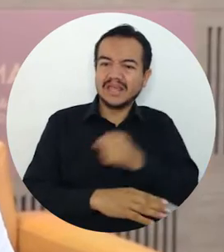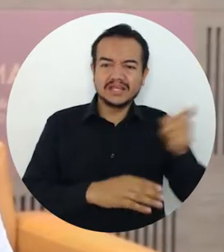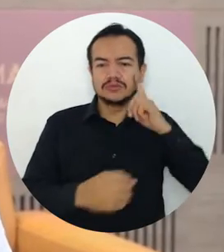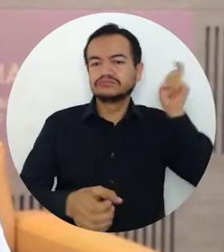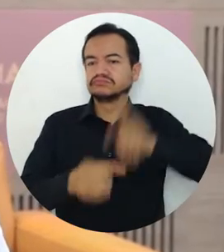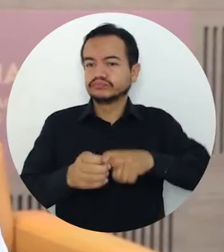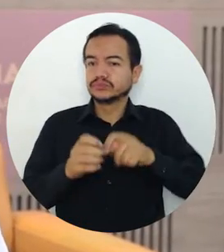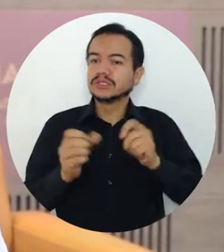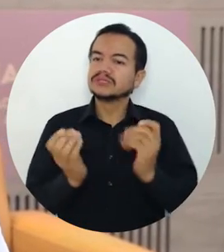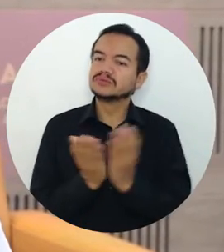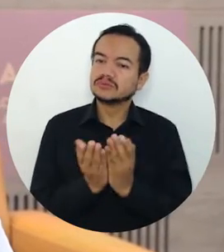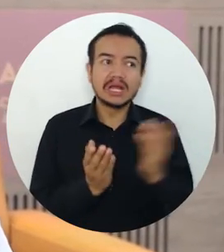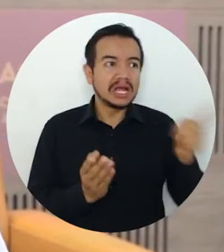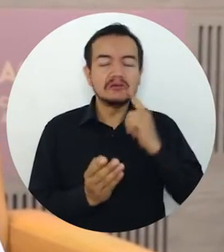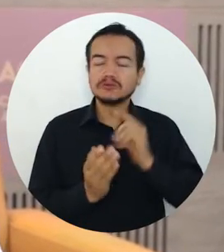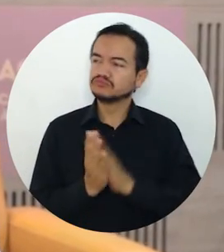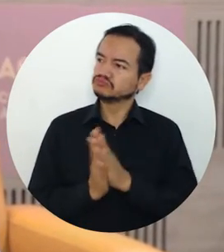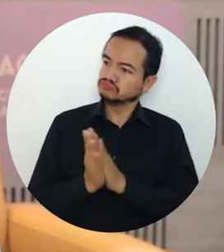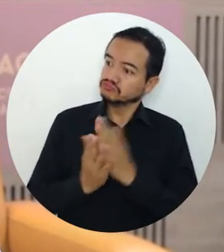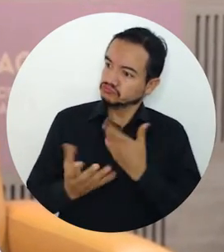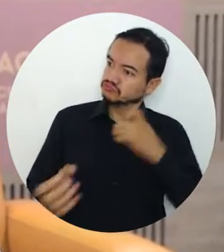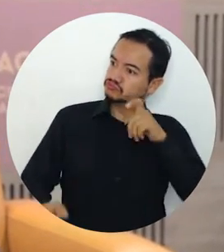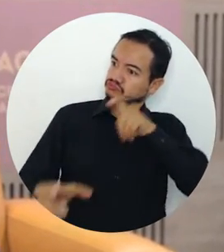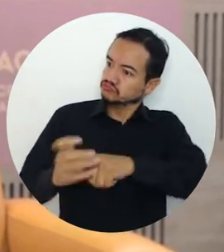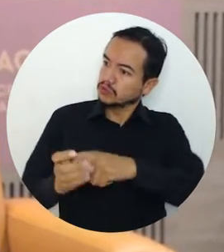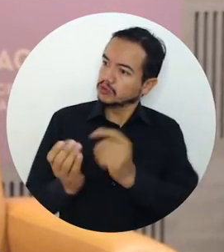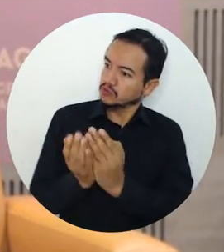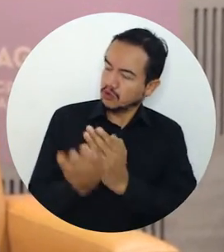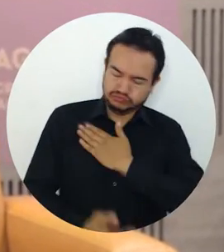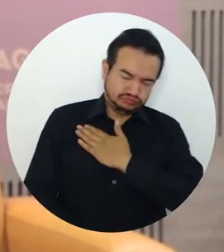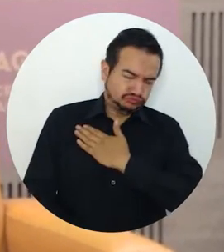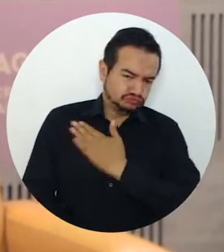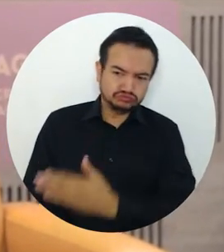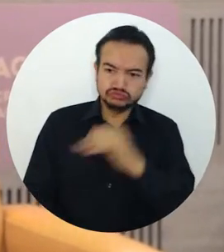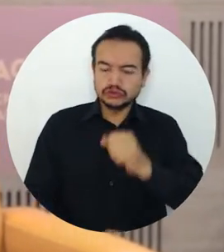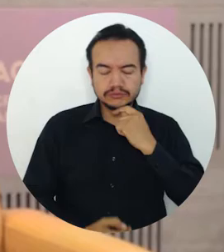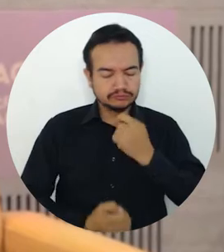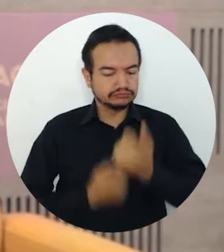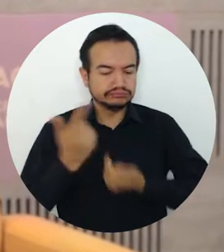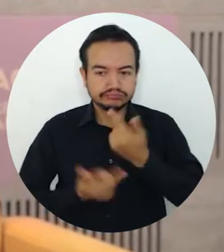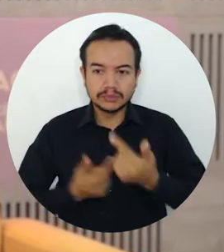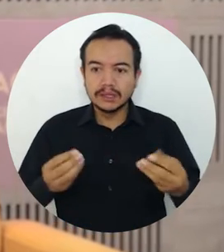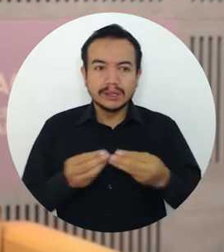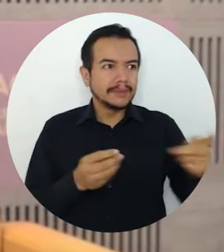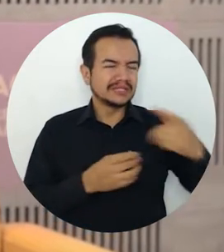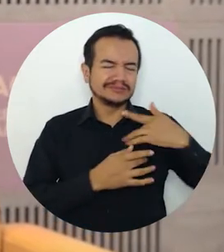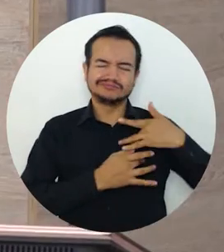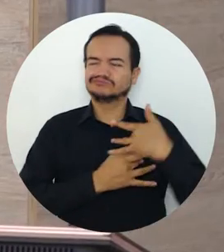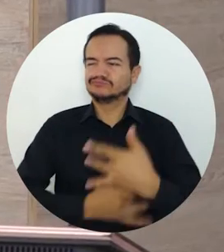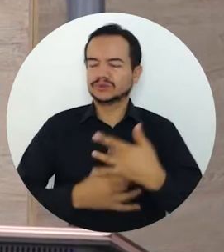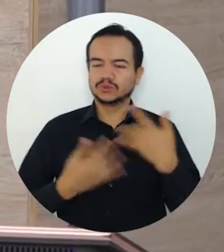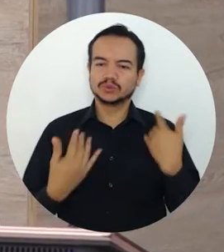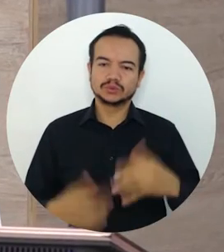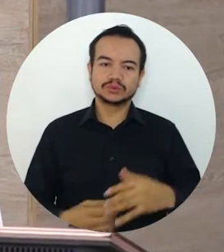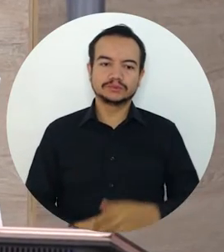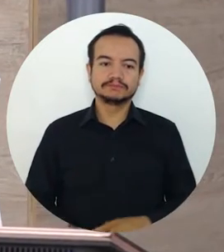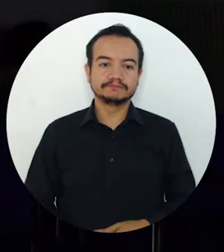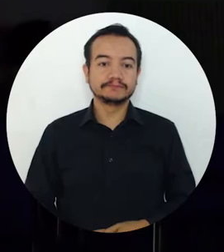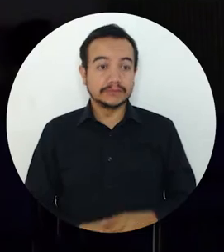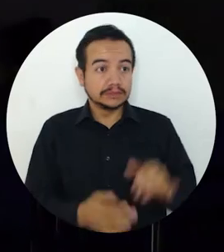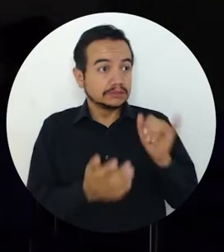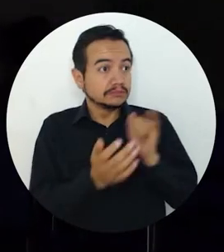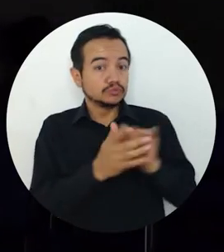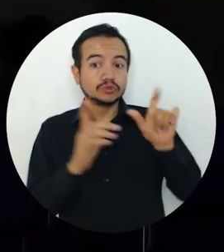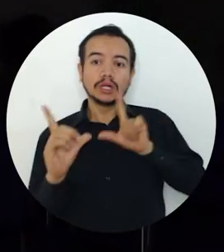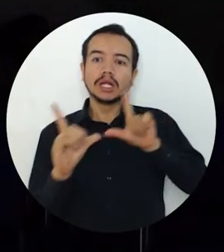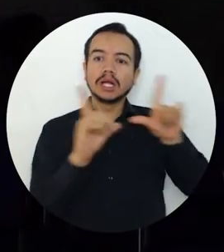ejercicio de pensar que podía volver a estudiar, de lograrlo, de toda esa iniciativa, pero también de la entrega. Durante la ceremonia